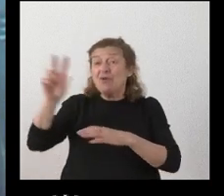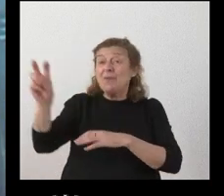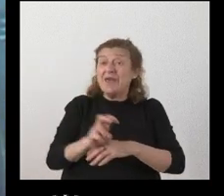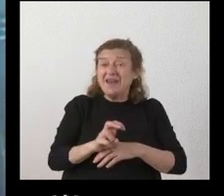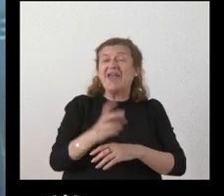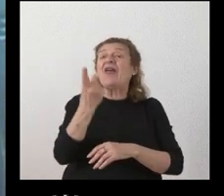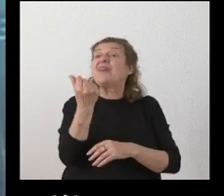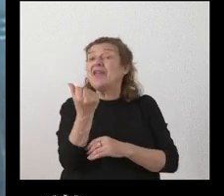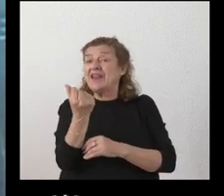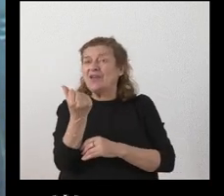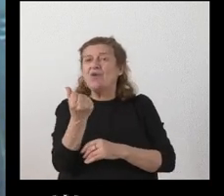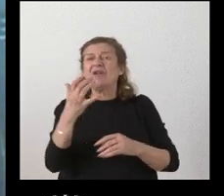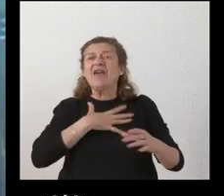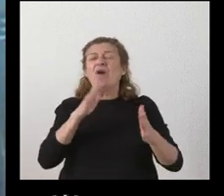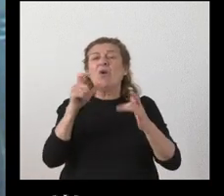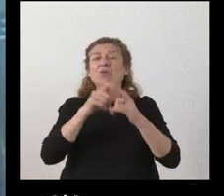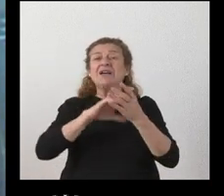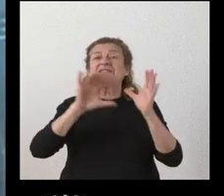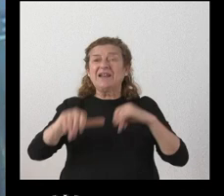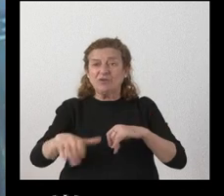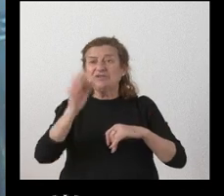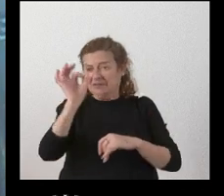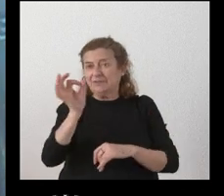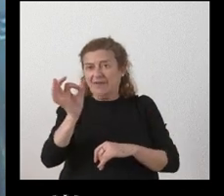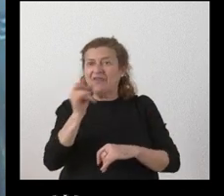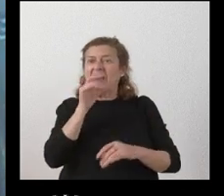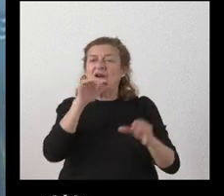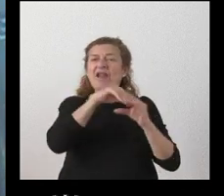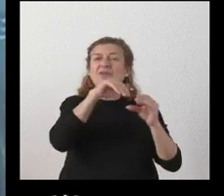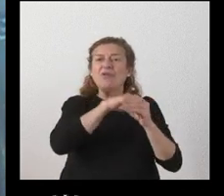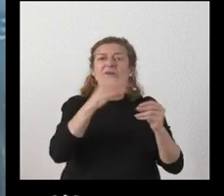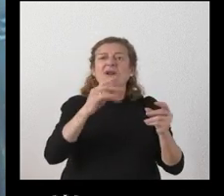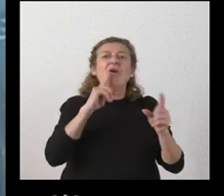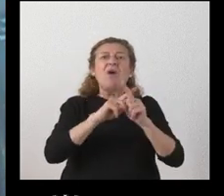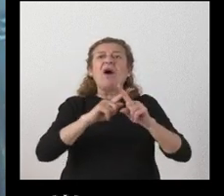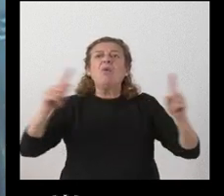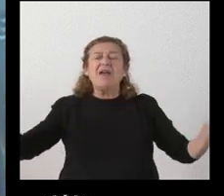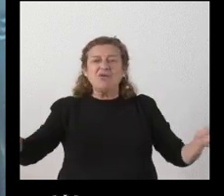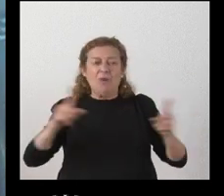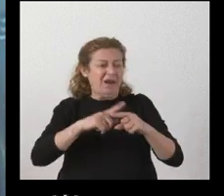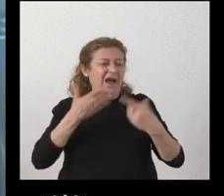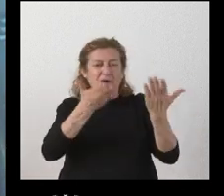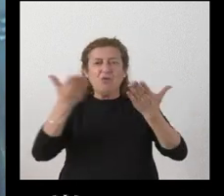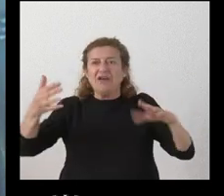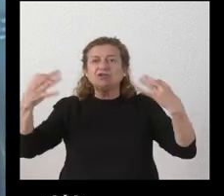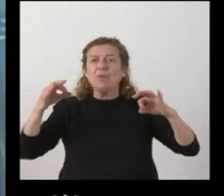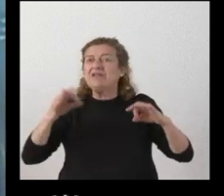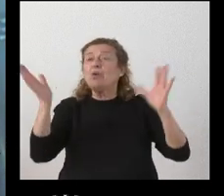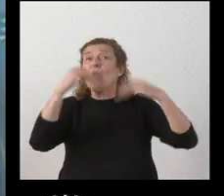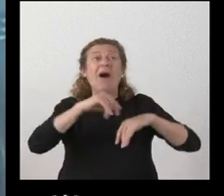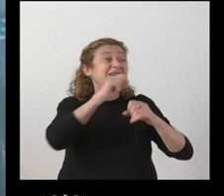dinero que la Junta de Castilla y León sí que es verdad que se ha ahorrado de una anualidad de las ayudas ordinarias que no han tenido lugar